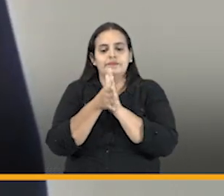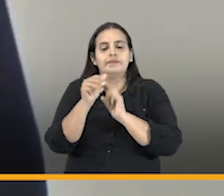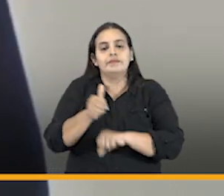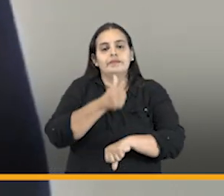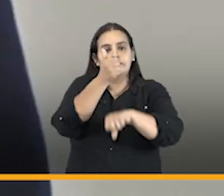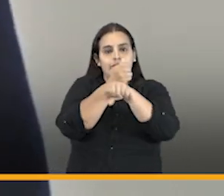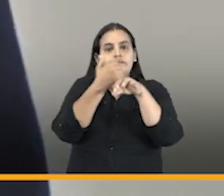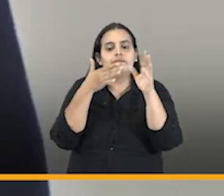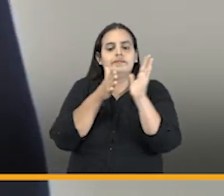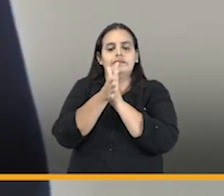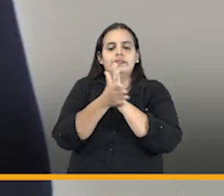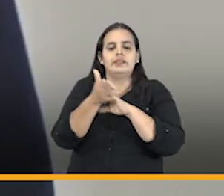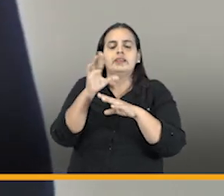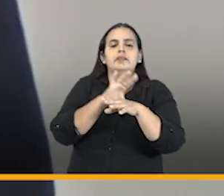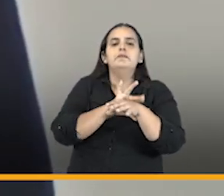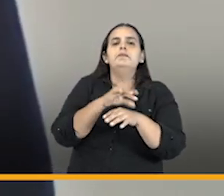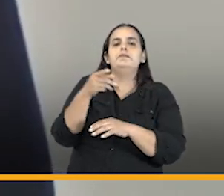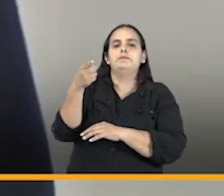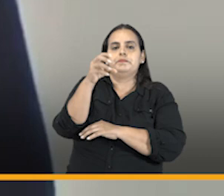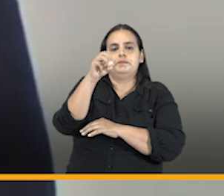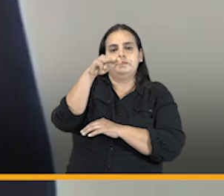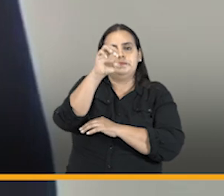director general el doctor Gómez